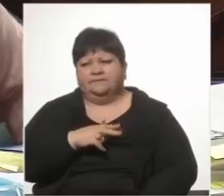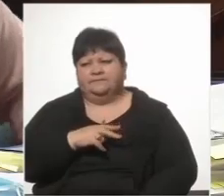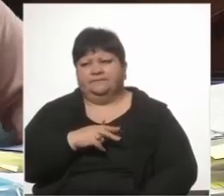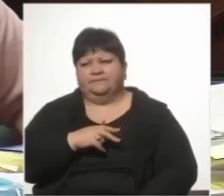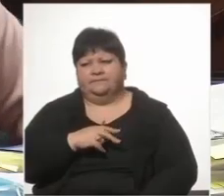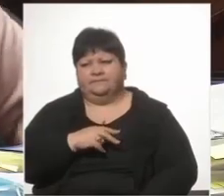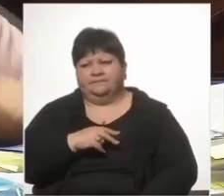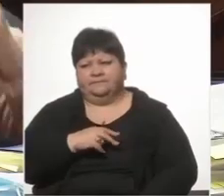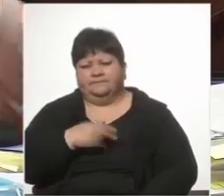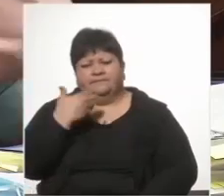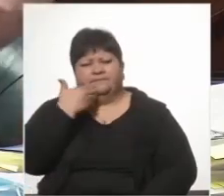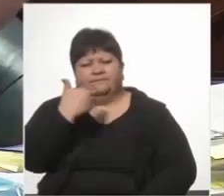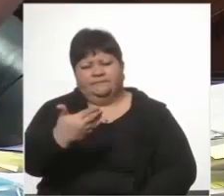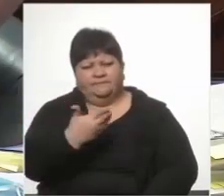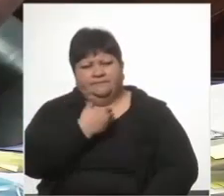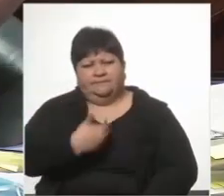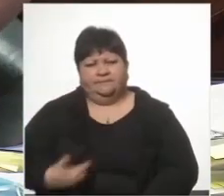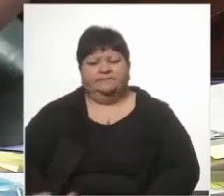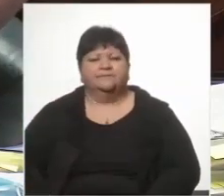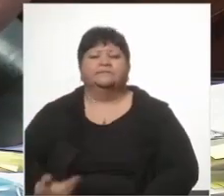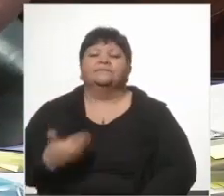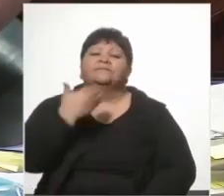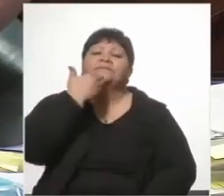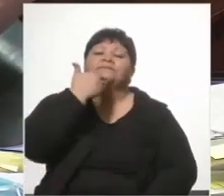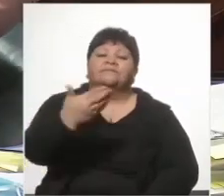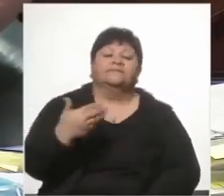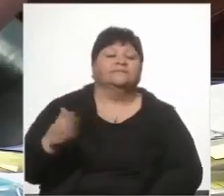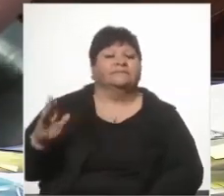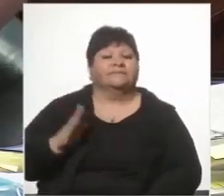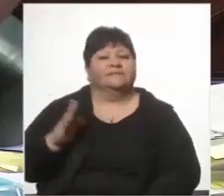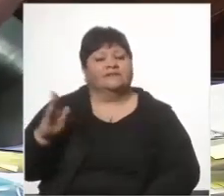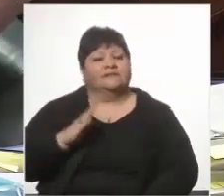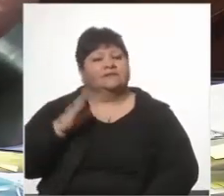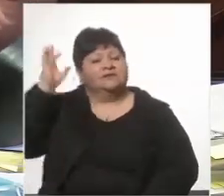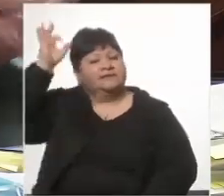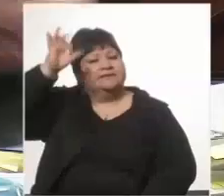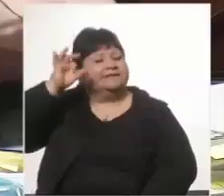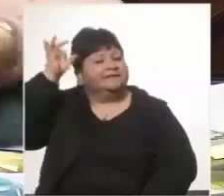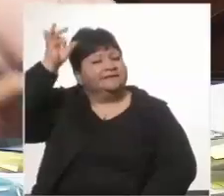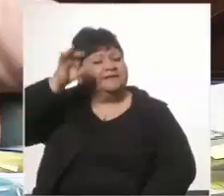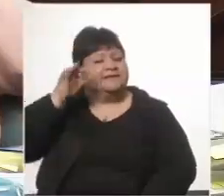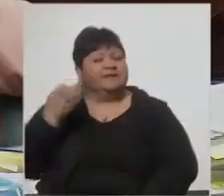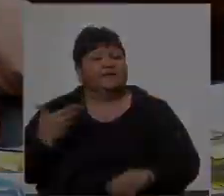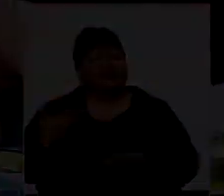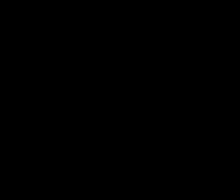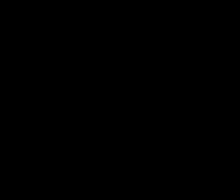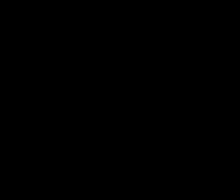muchas gracias señora senadora que no Gracias por ver el video